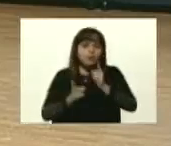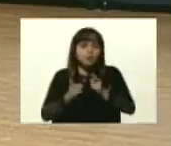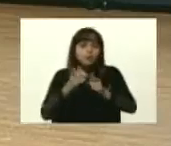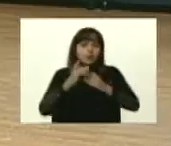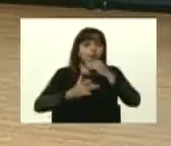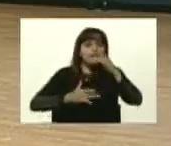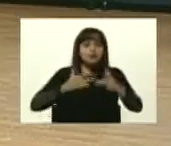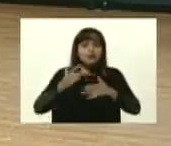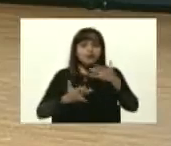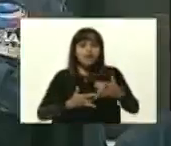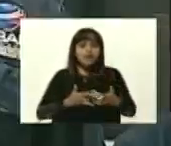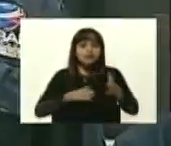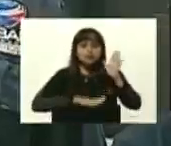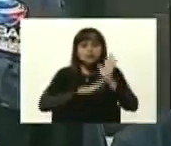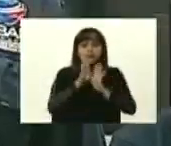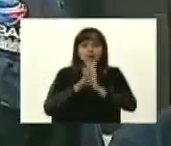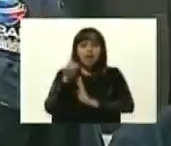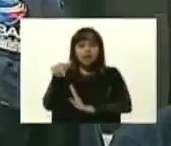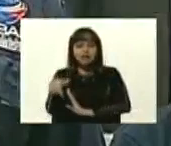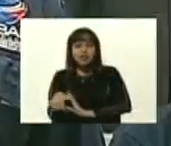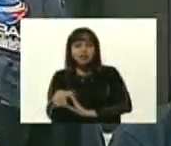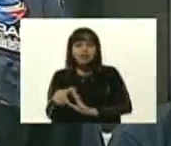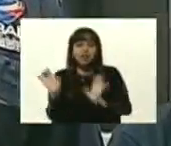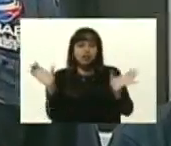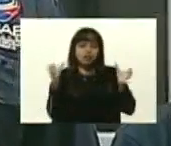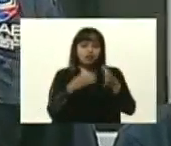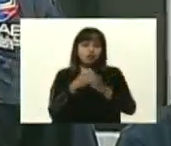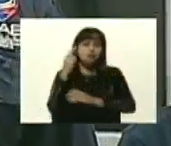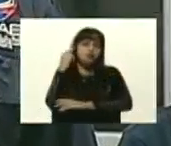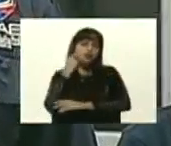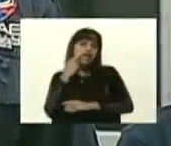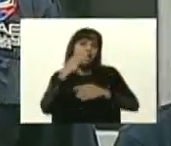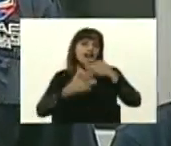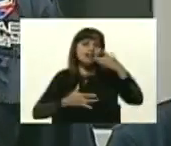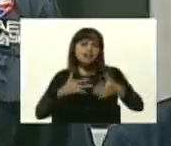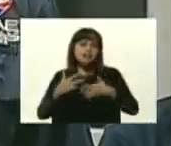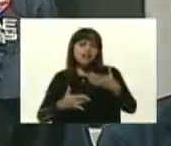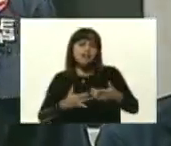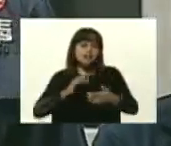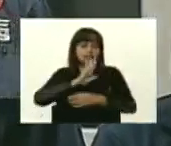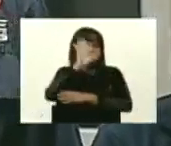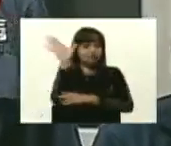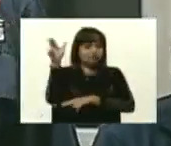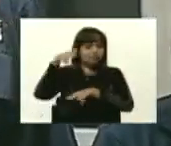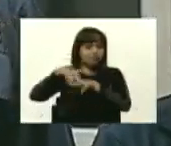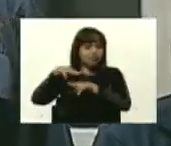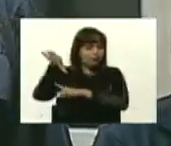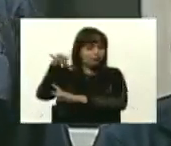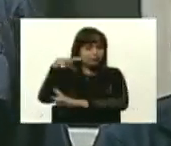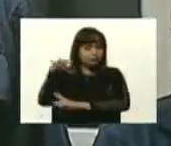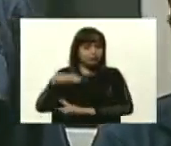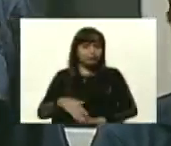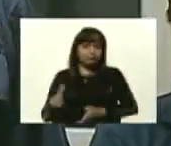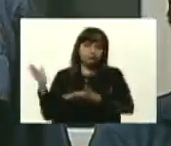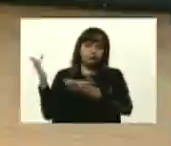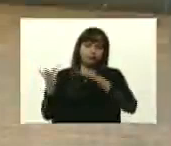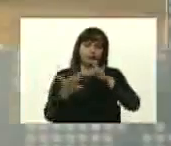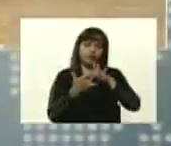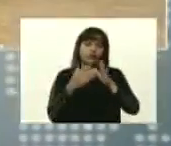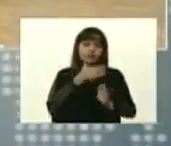las actividades que desarrollamos dentro de la Agencia Bolivariana para Actividades Espaciales. Adelante, señor presidente.